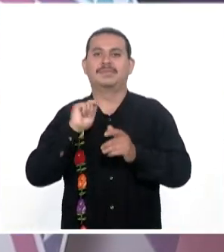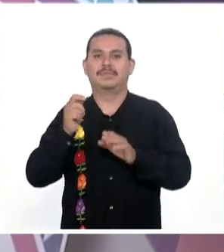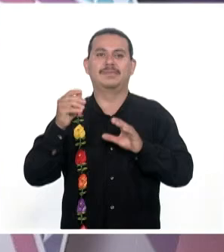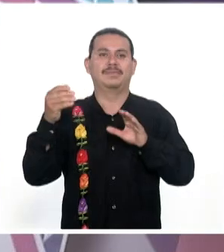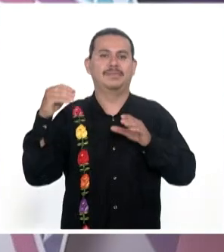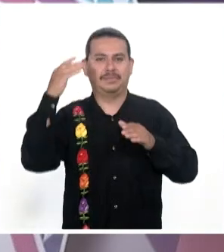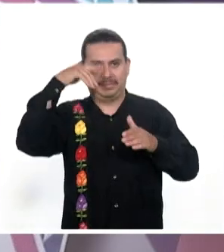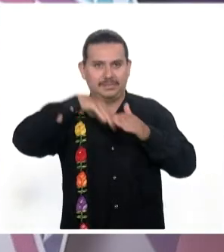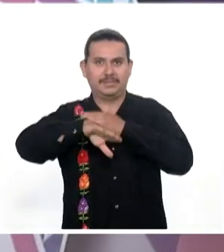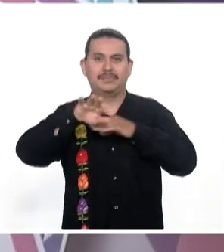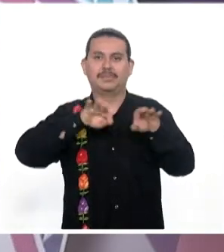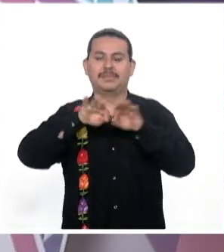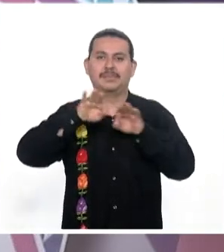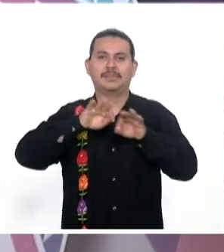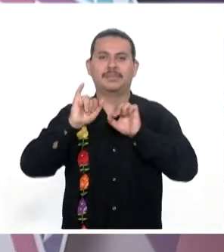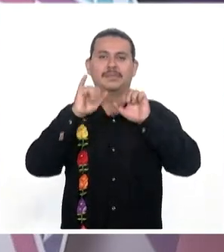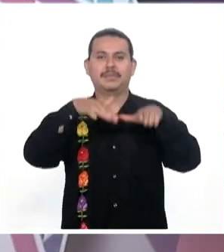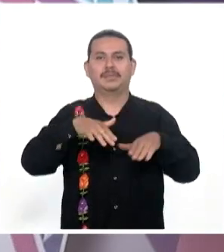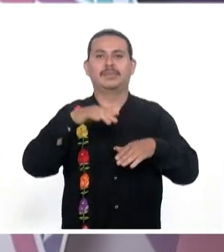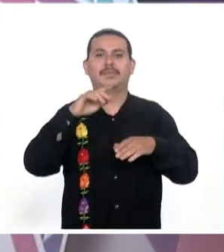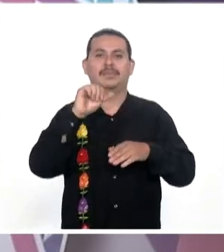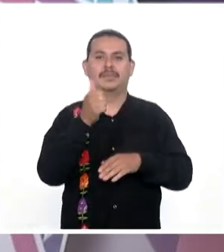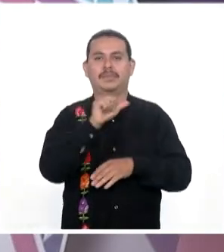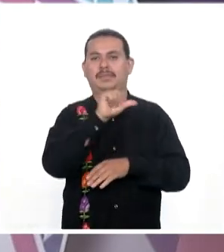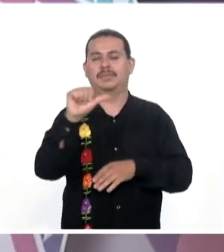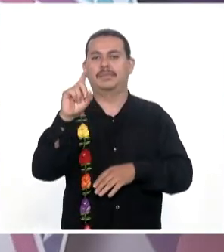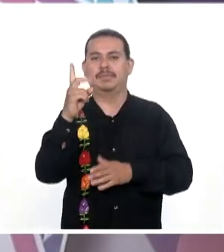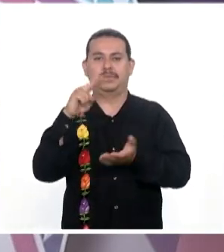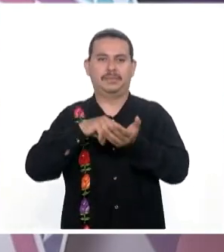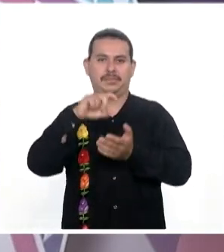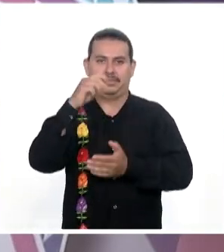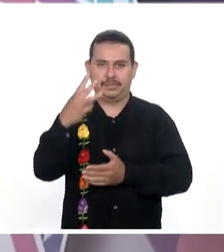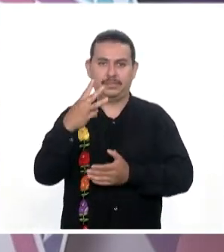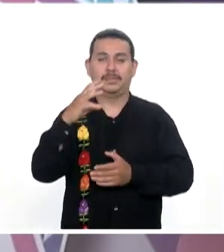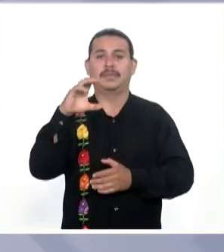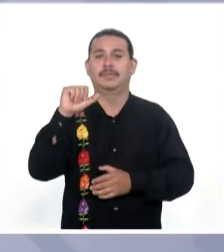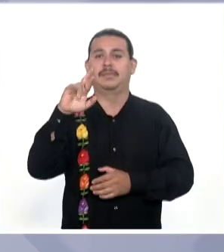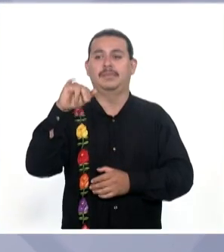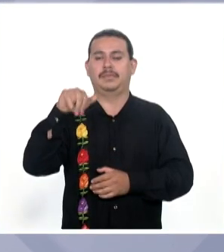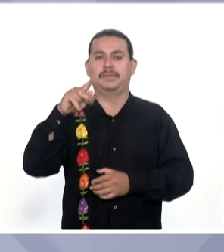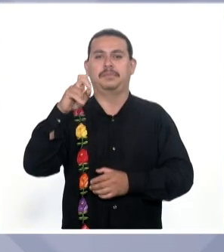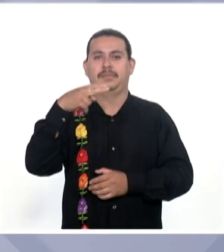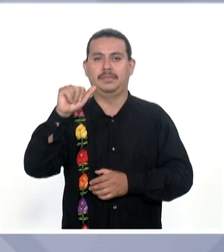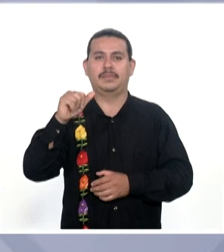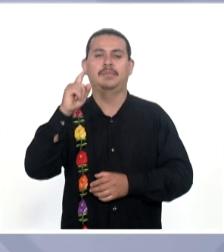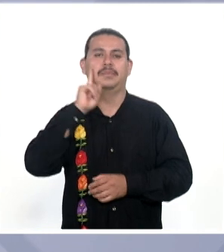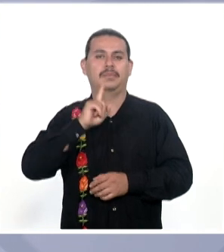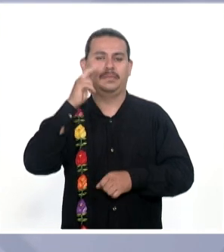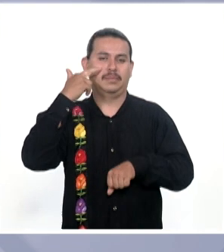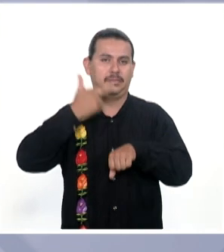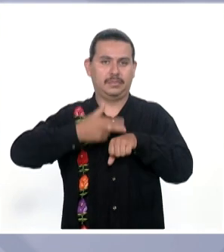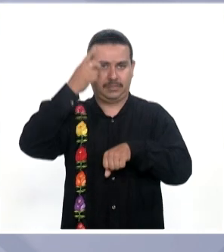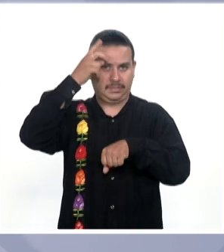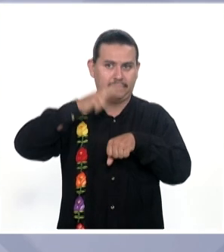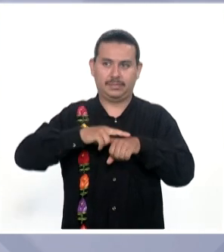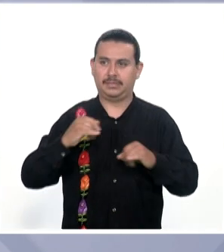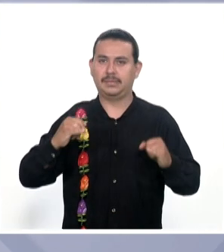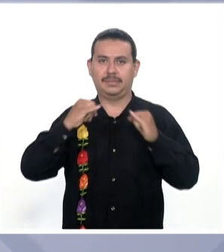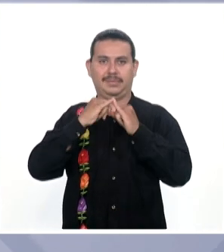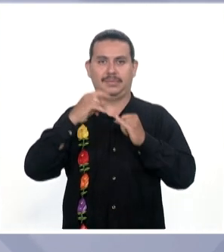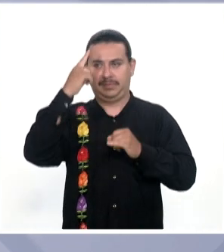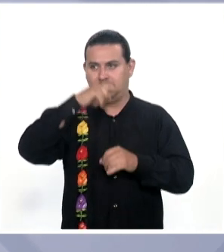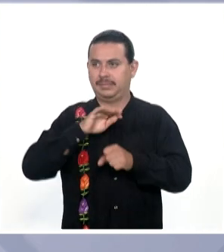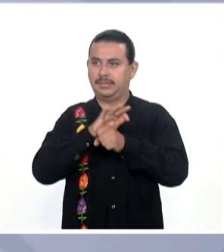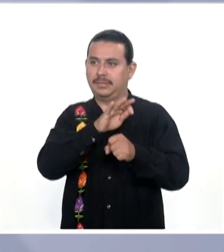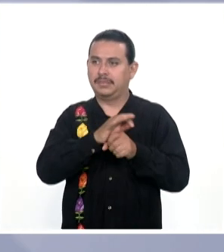De admisión Para el ingreso Al periodo Agosto Diciembre 2023 Karina Peña Cabrera Directora De este